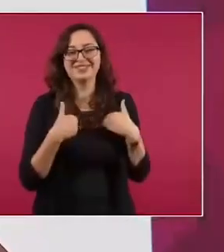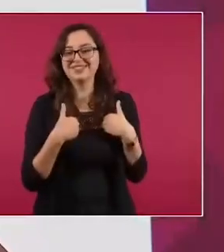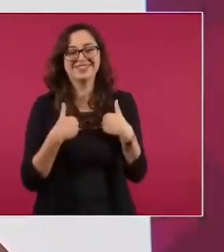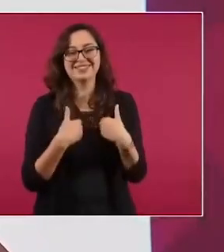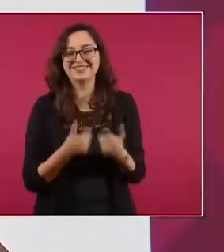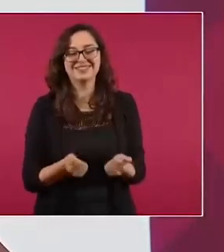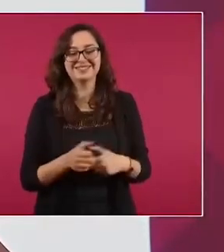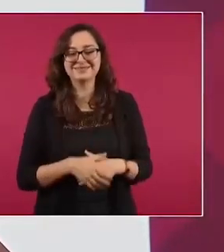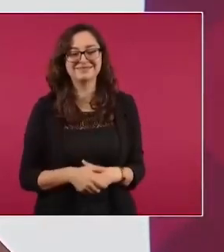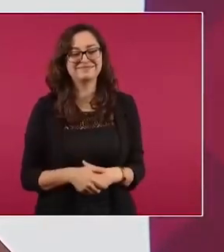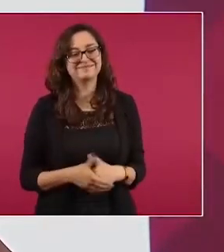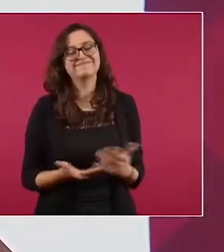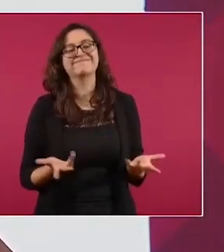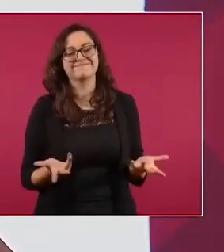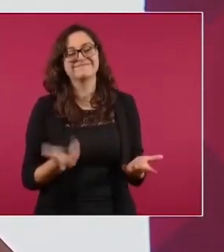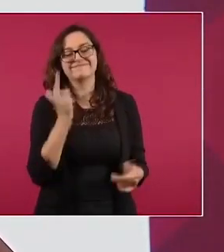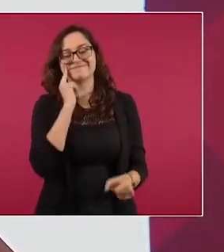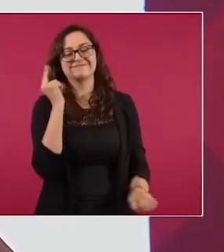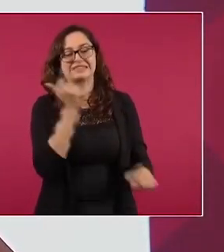O sea,